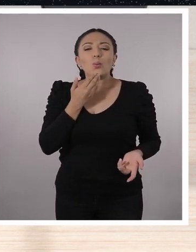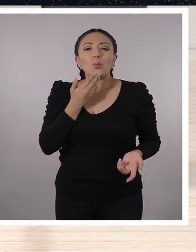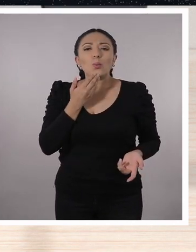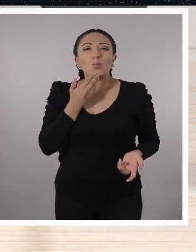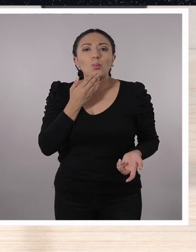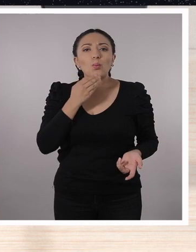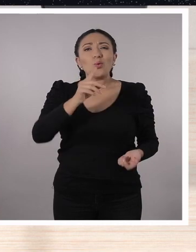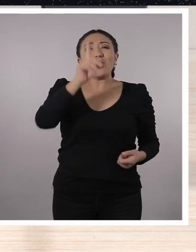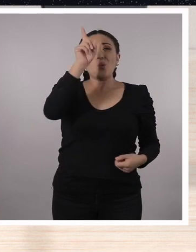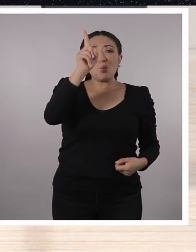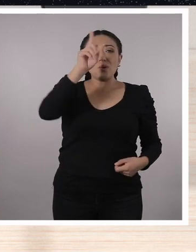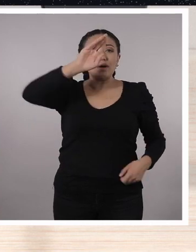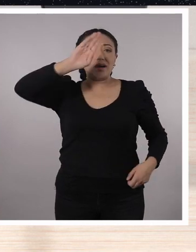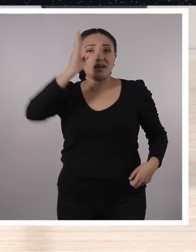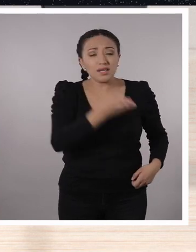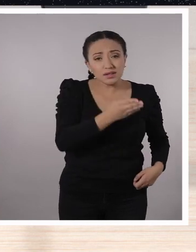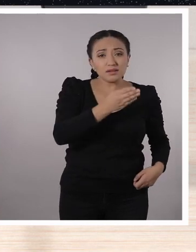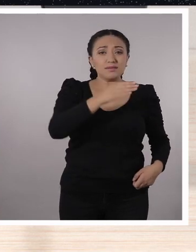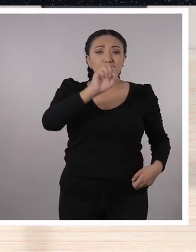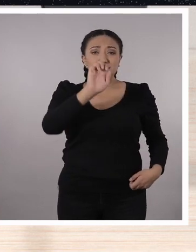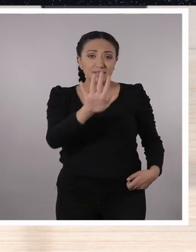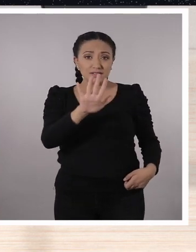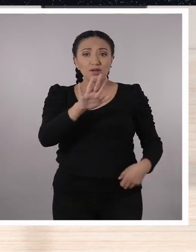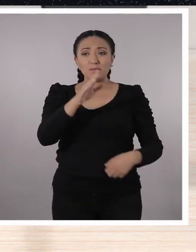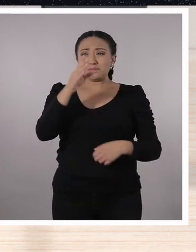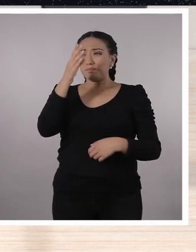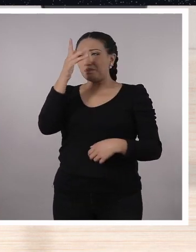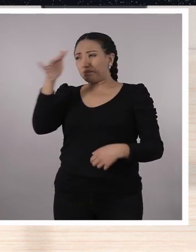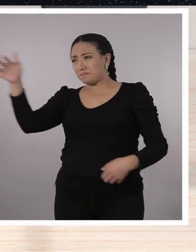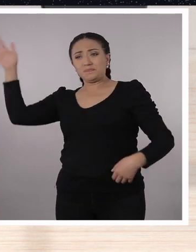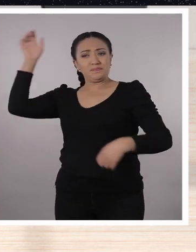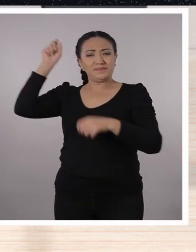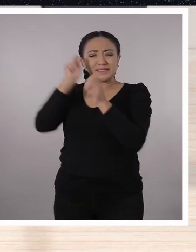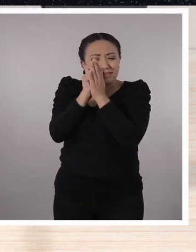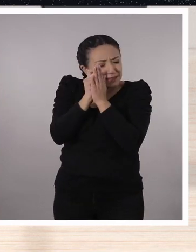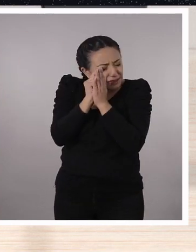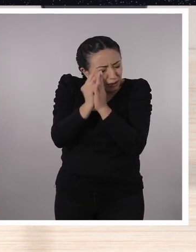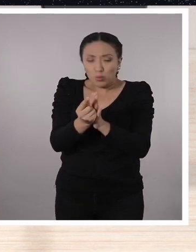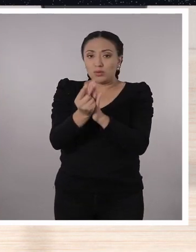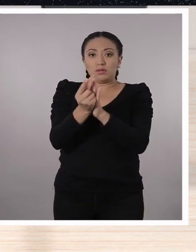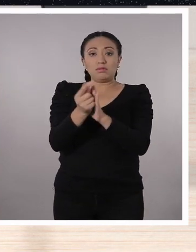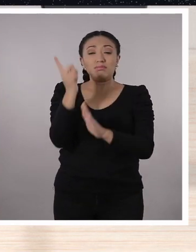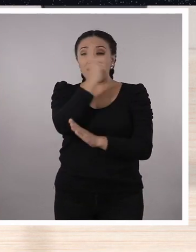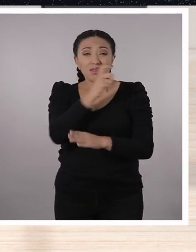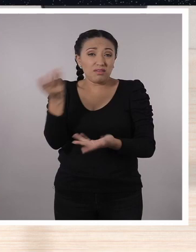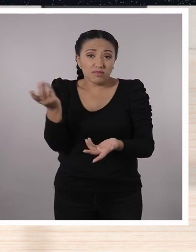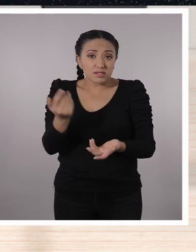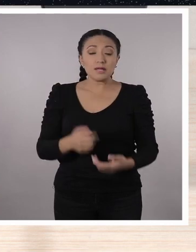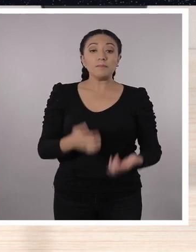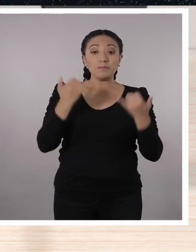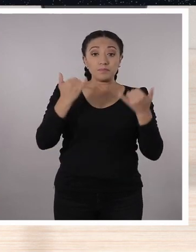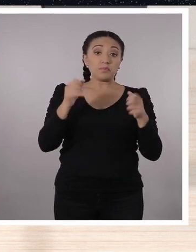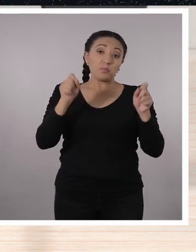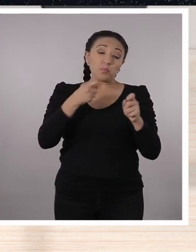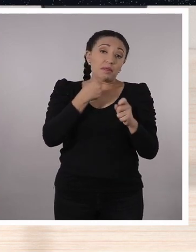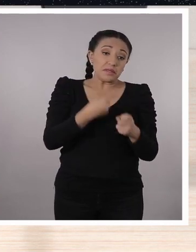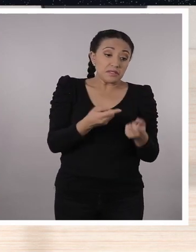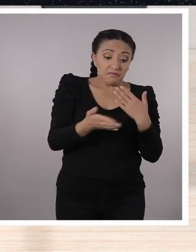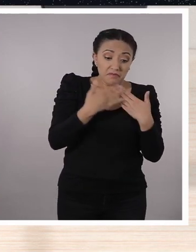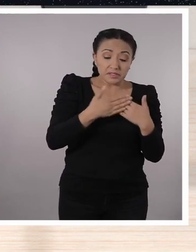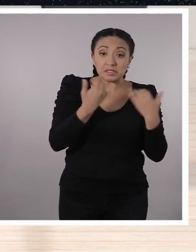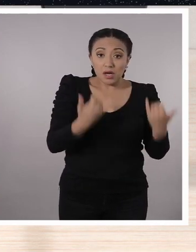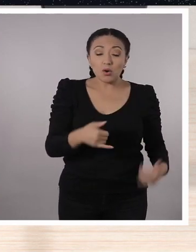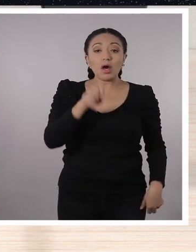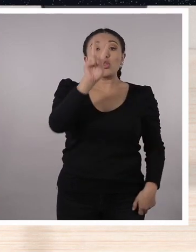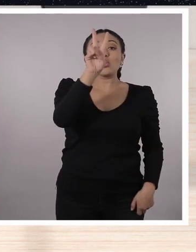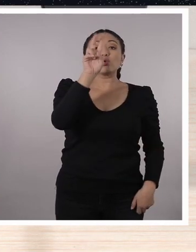un quinto de la millonésima de la millonésima de segundos. Muy difícil, cuando simplemente podía haber dicho que es